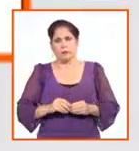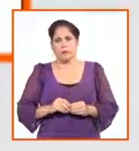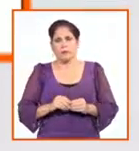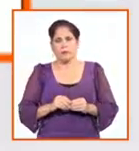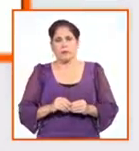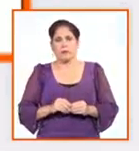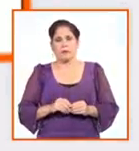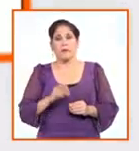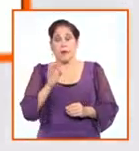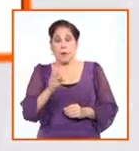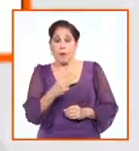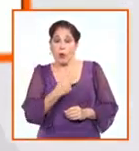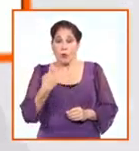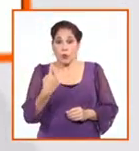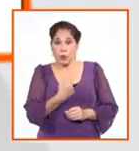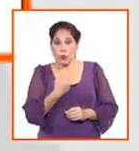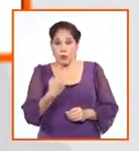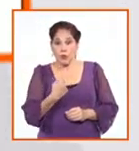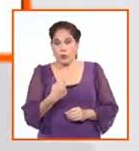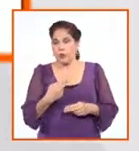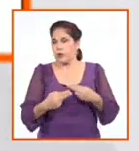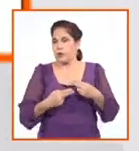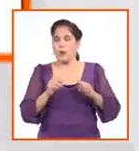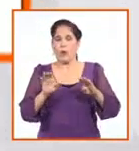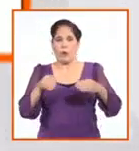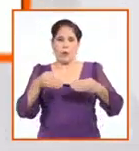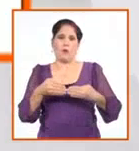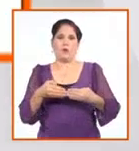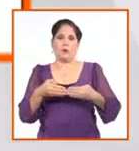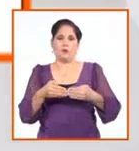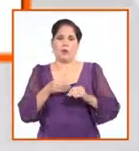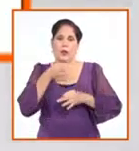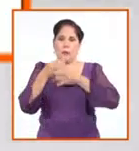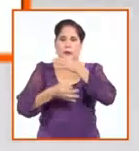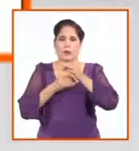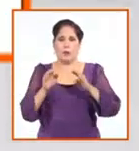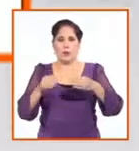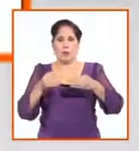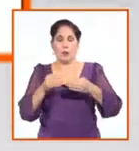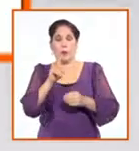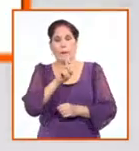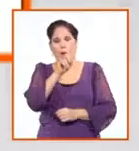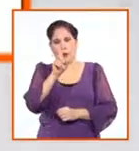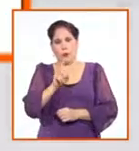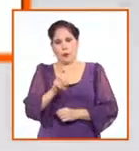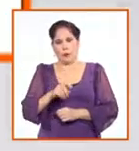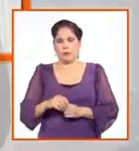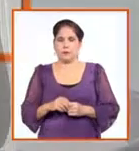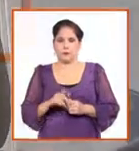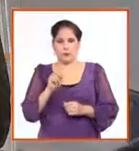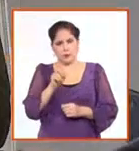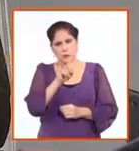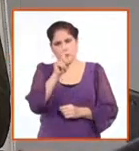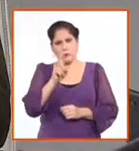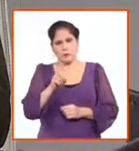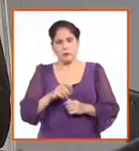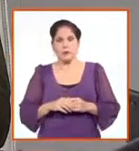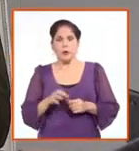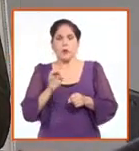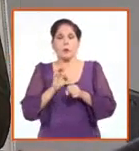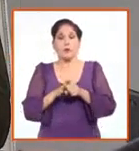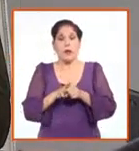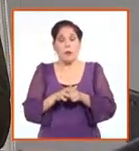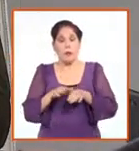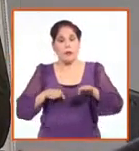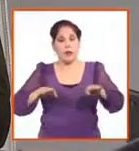eso quisiera concluir con una pregunta que nos hacíamos cuando nos preparábamos para